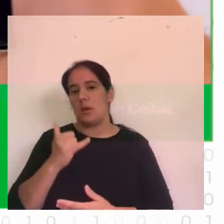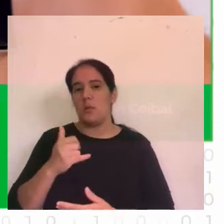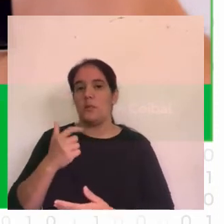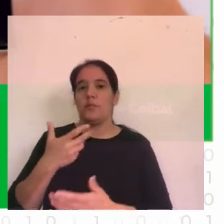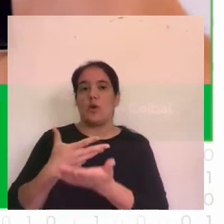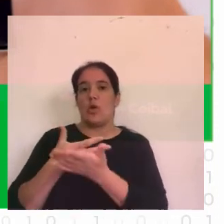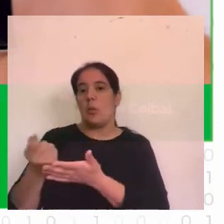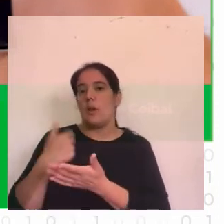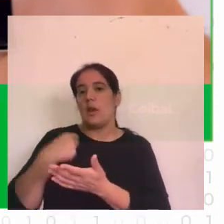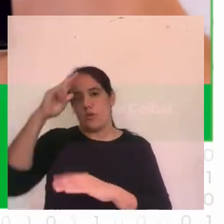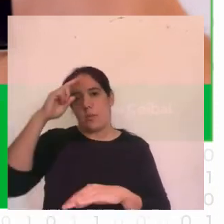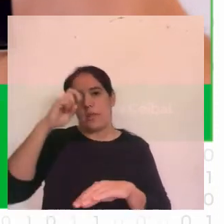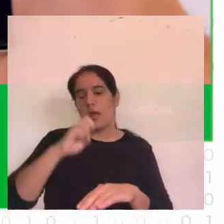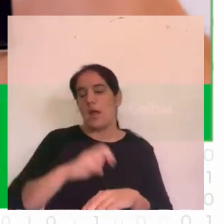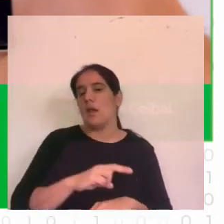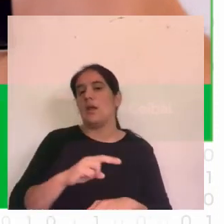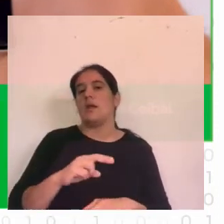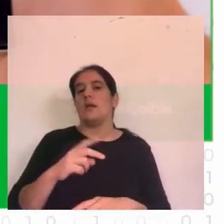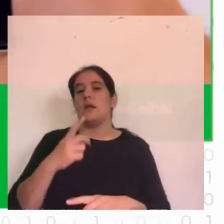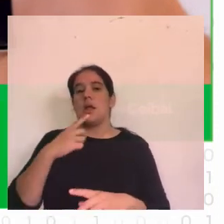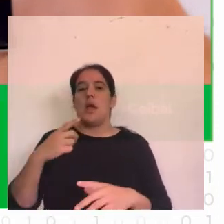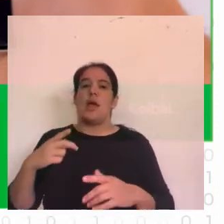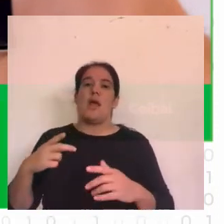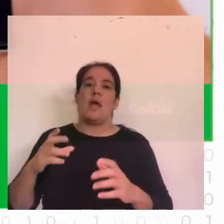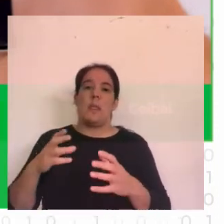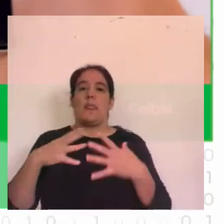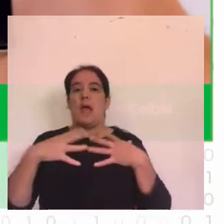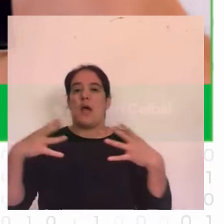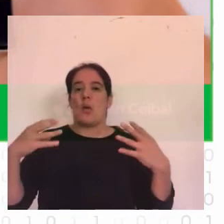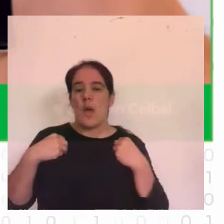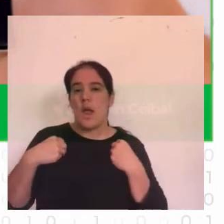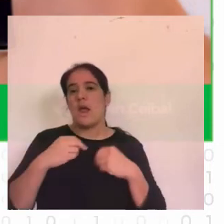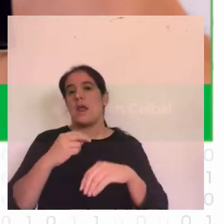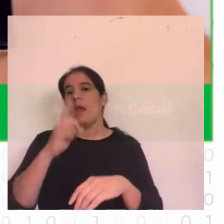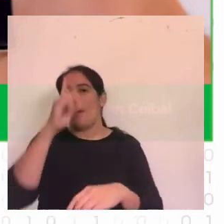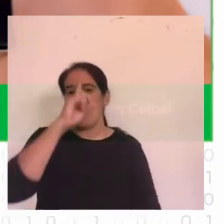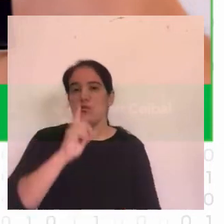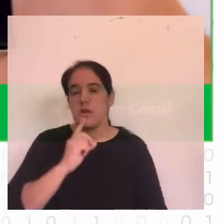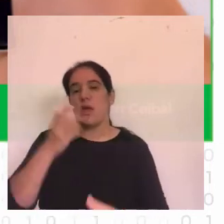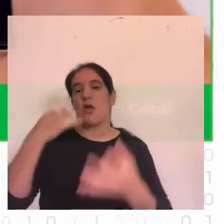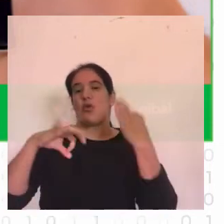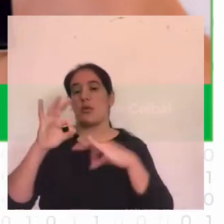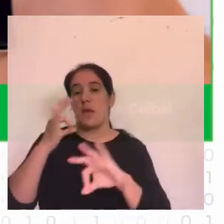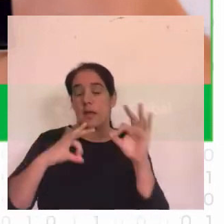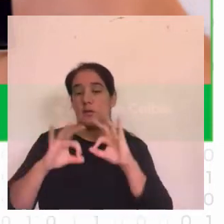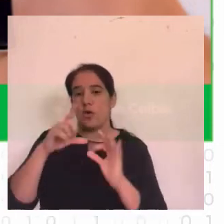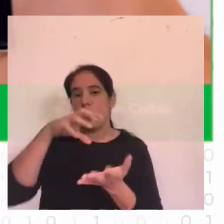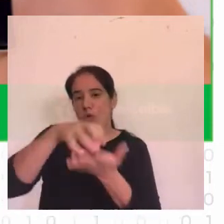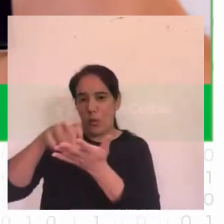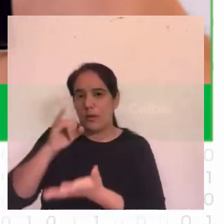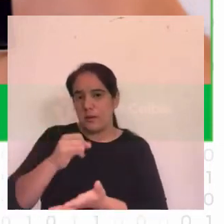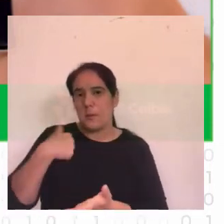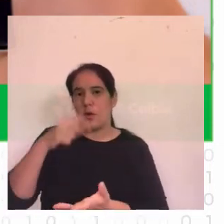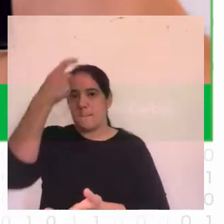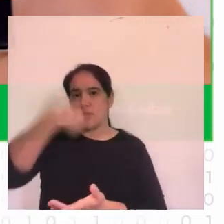los hospitales instituciones educativas los museos los teatros y lo que buscamos en realidad es que la